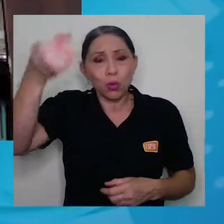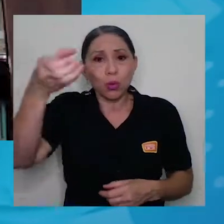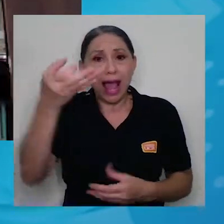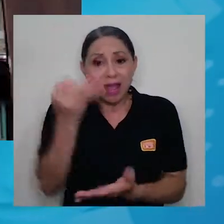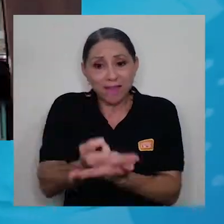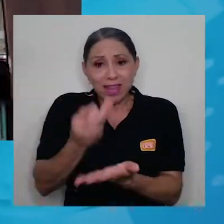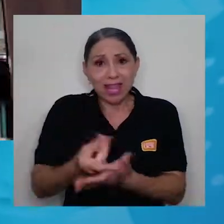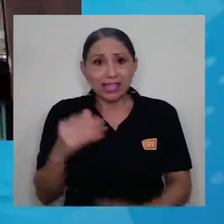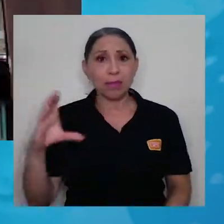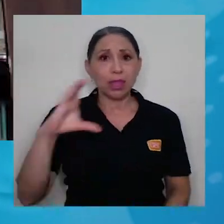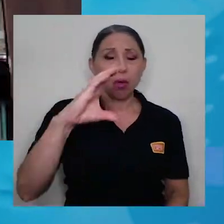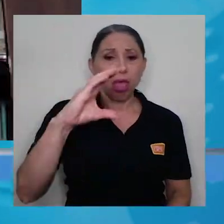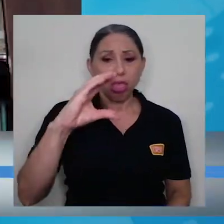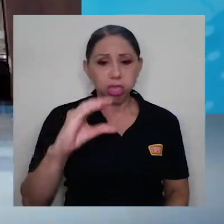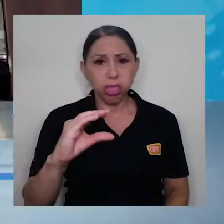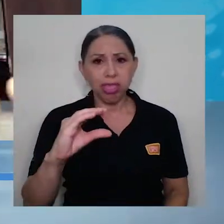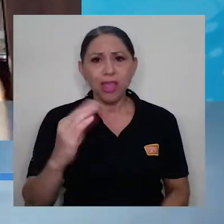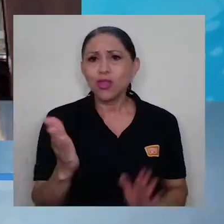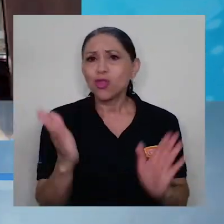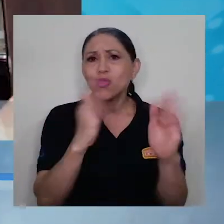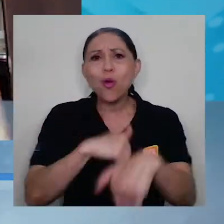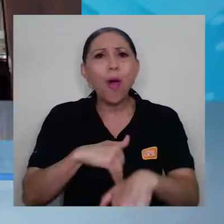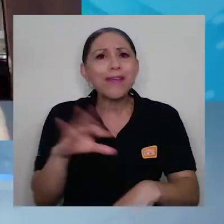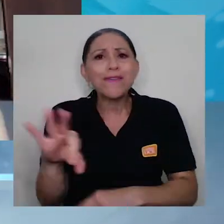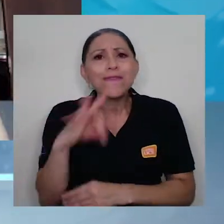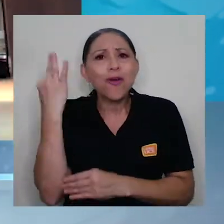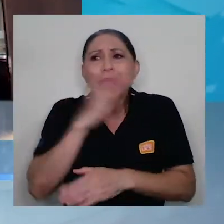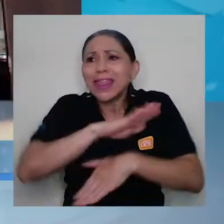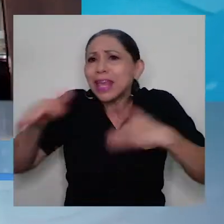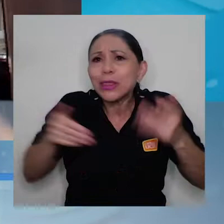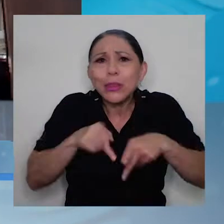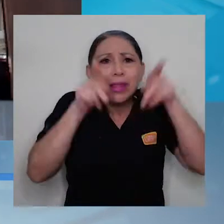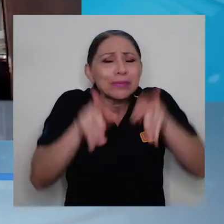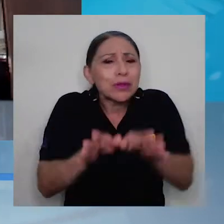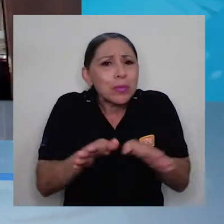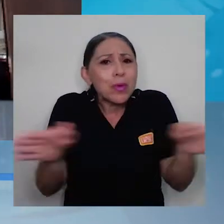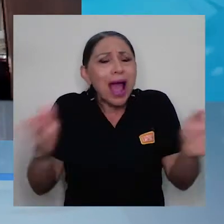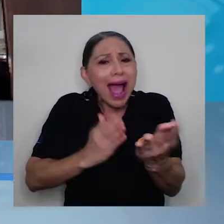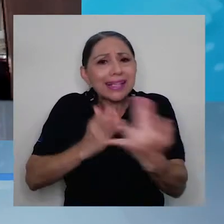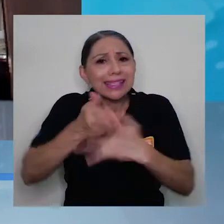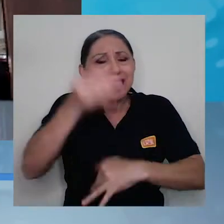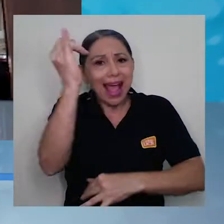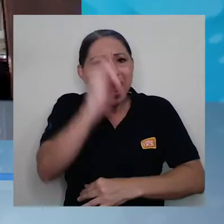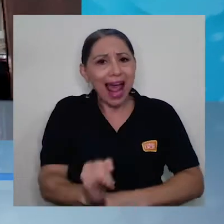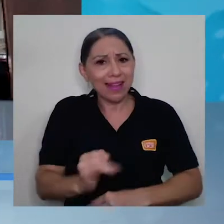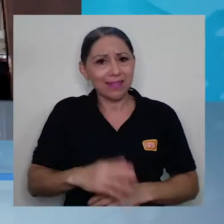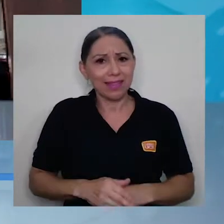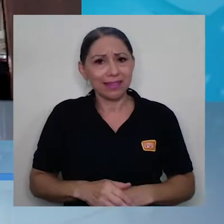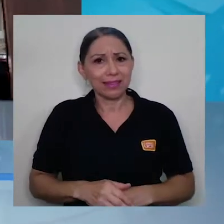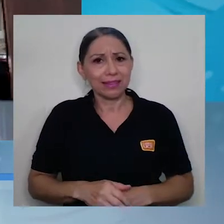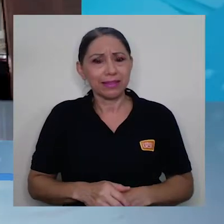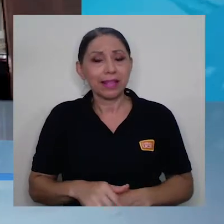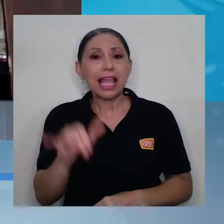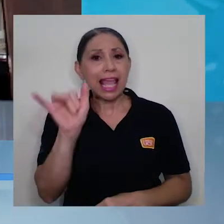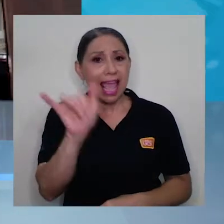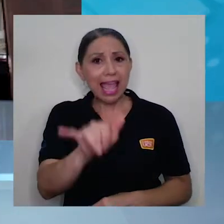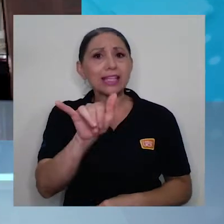no hay manera de que todo el mundo tenga acceso al arte y eso